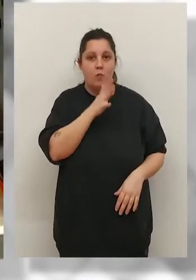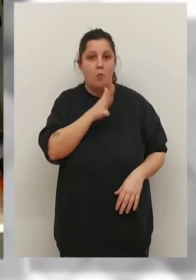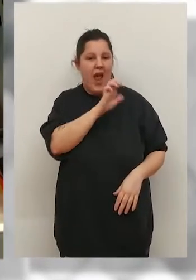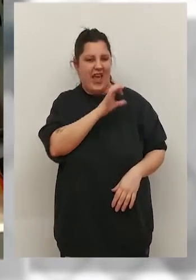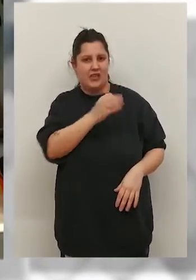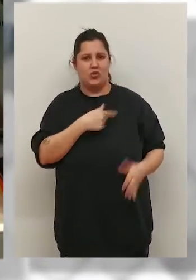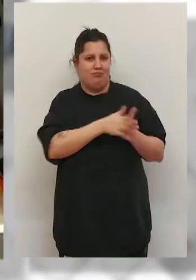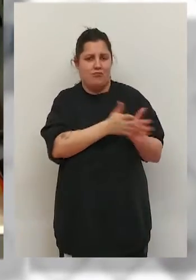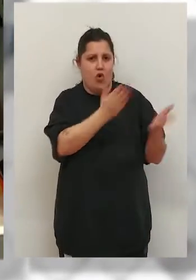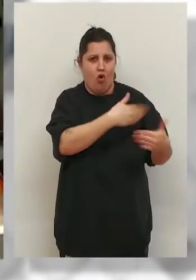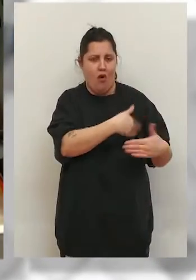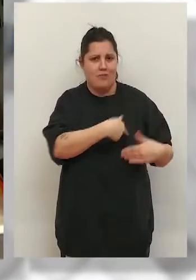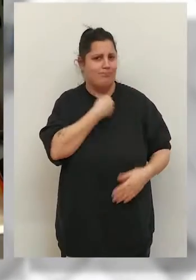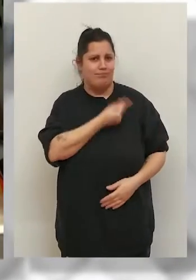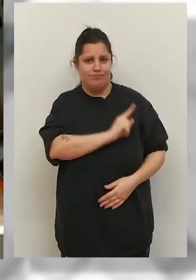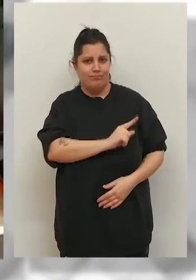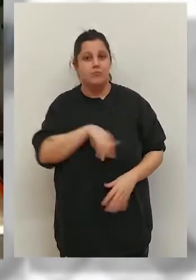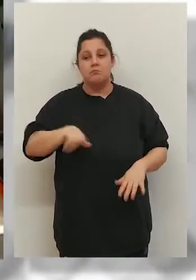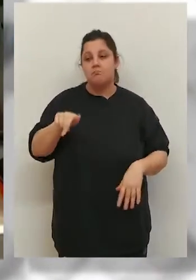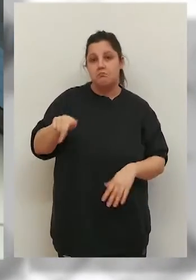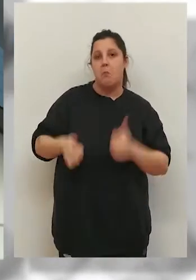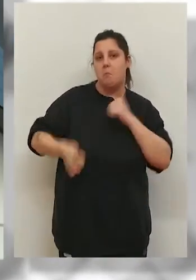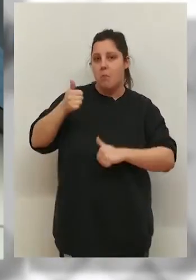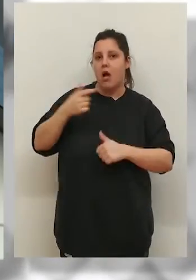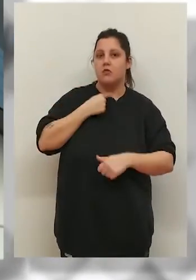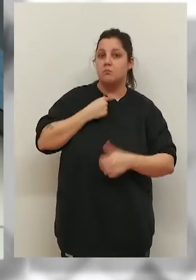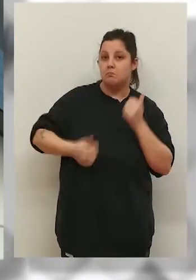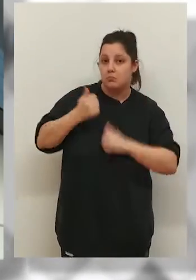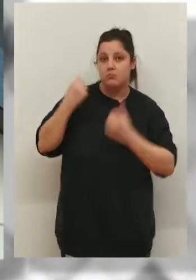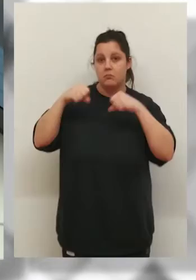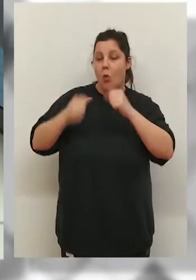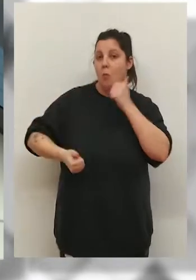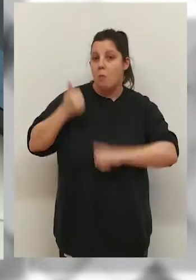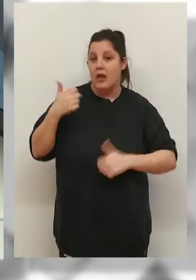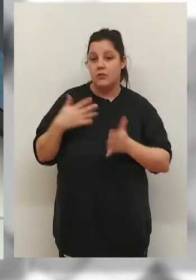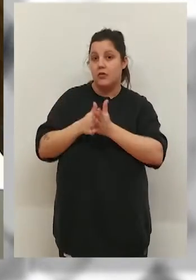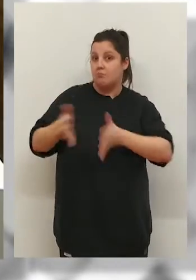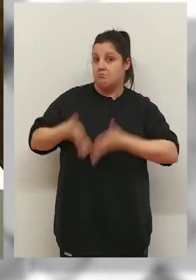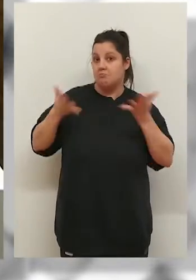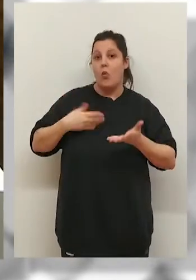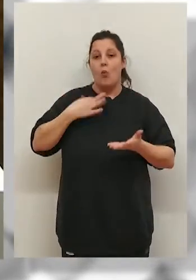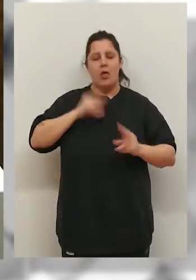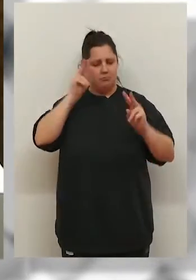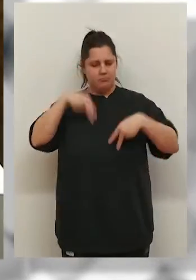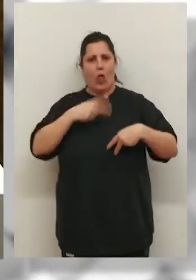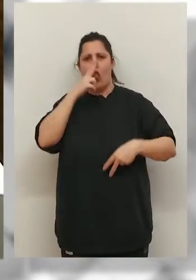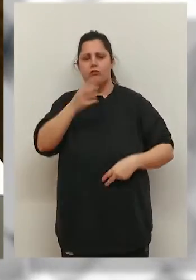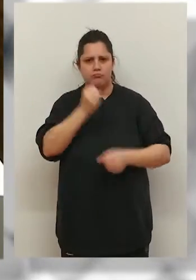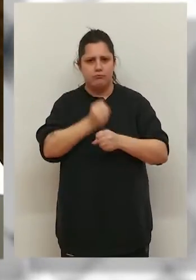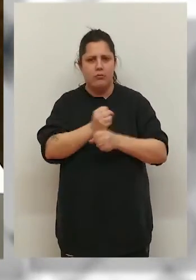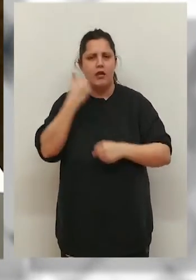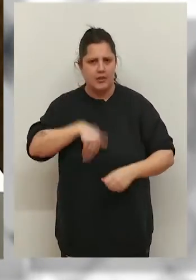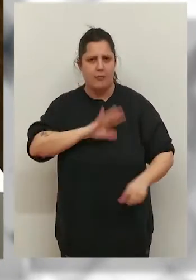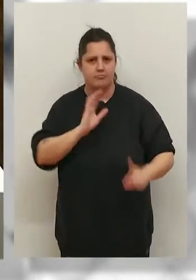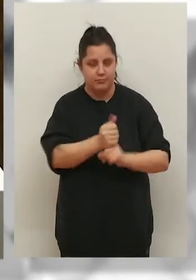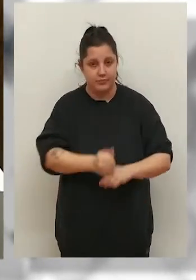ESO que te desanima más porque no estás estudiando algo que te guste. Esto es algo que te gusta, es algo más práctico y te anima mucho más porque ves que en dos años estás